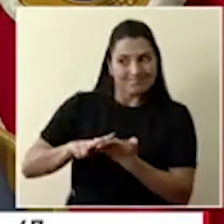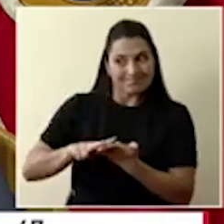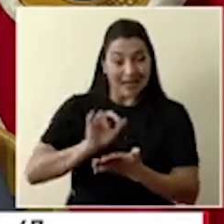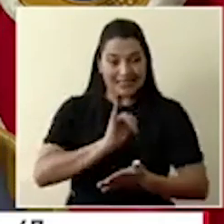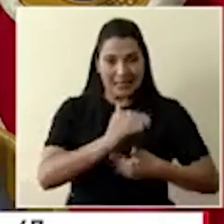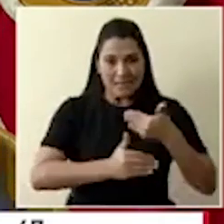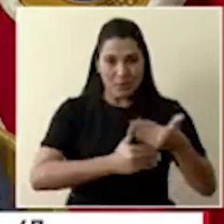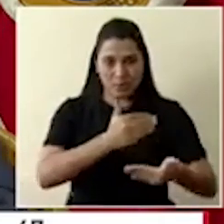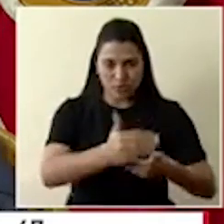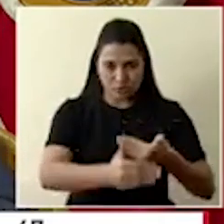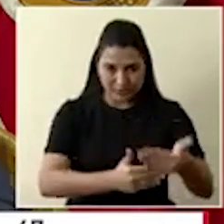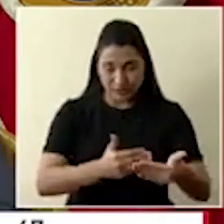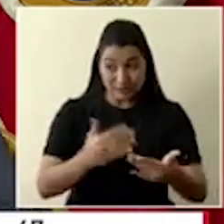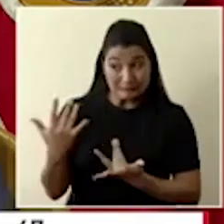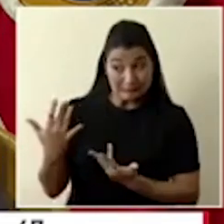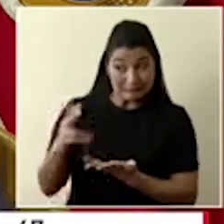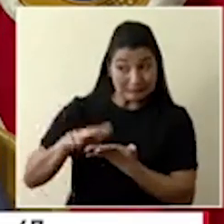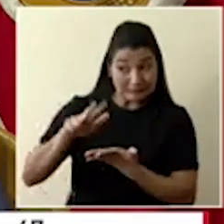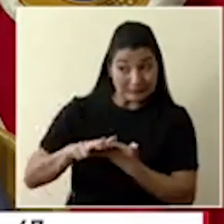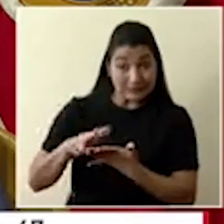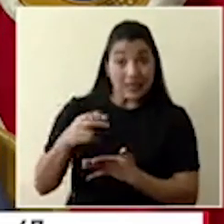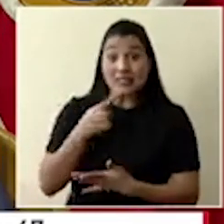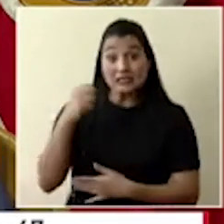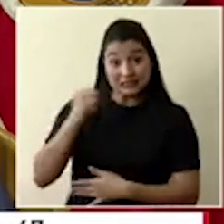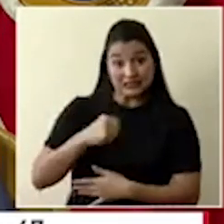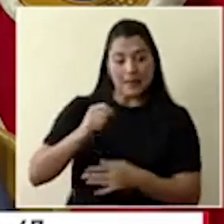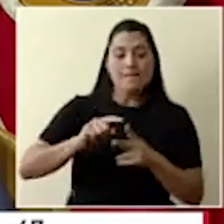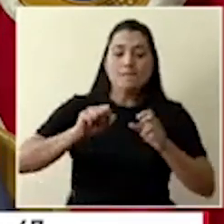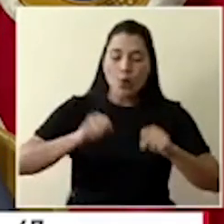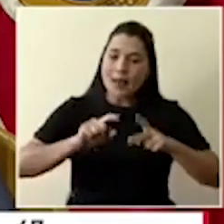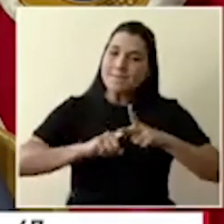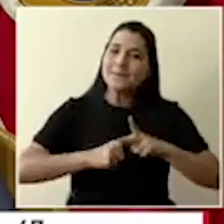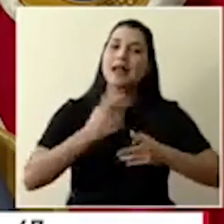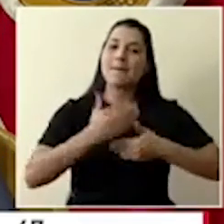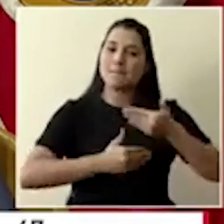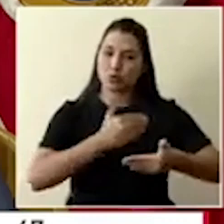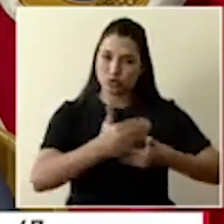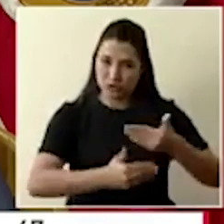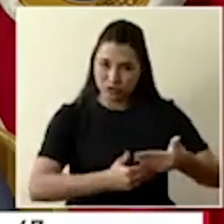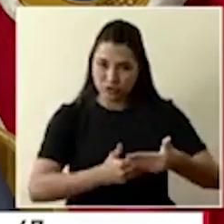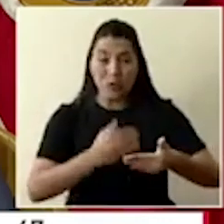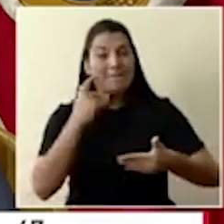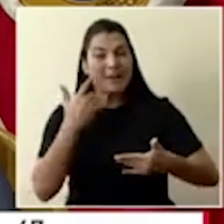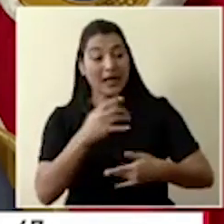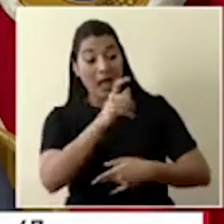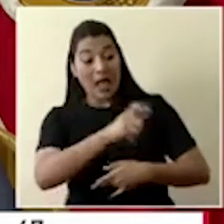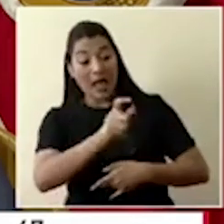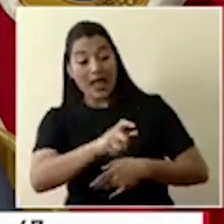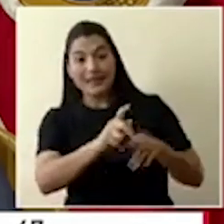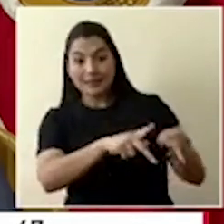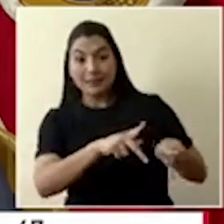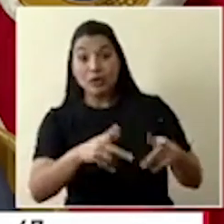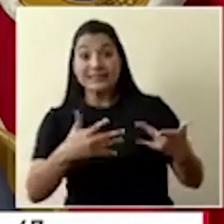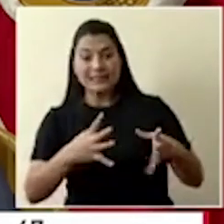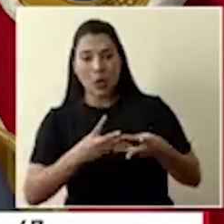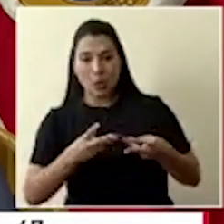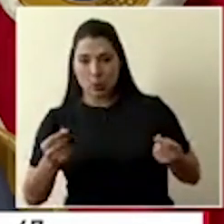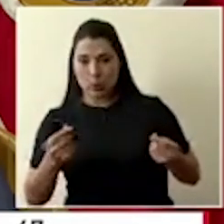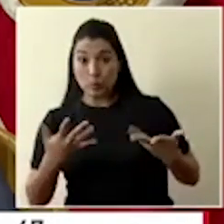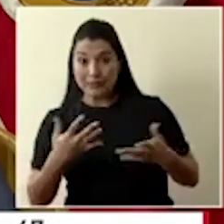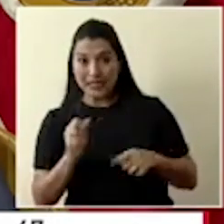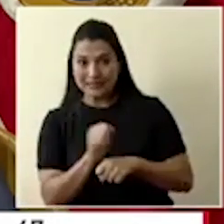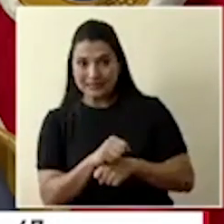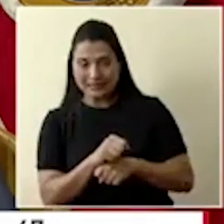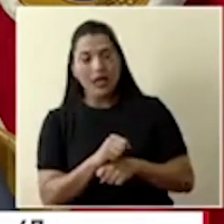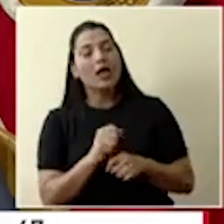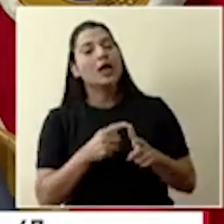proceso que empieza desde la extracción de esa sangre. Entonces, si bien esos pacientes, por dicha, ya se están acumulando, todos esos pacientes